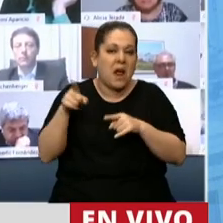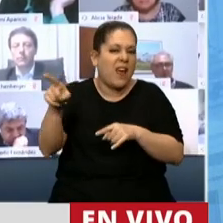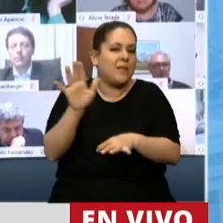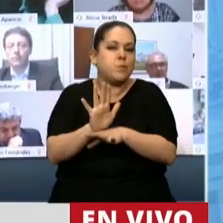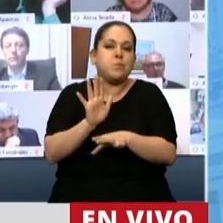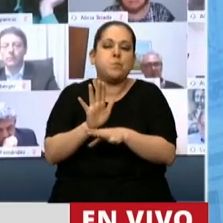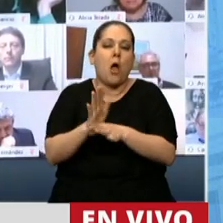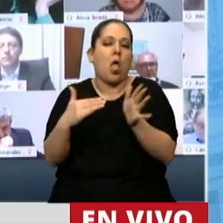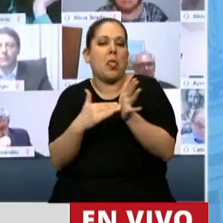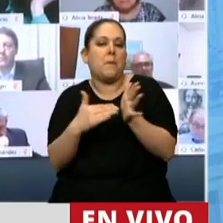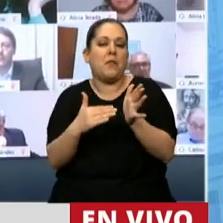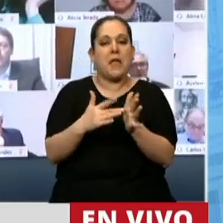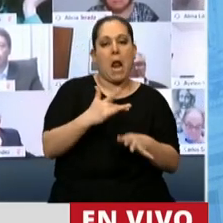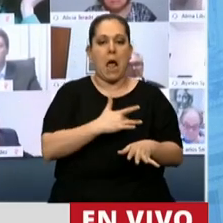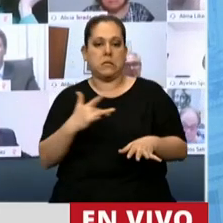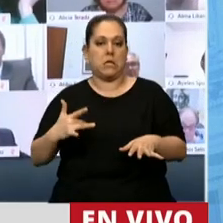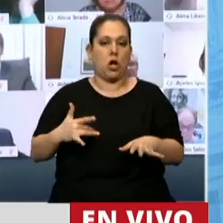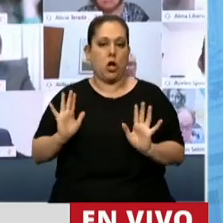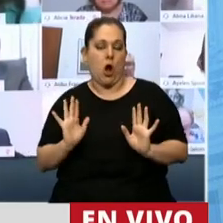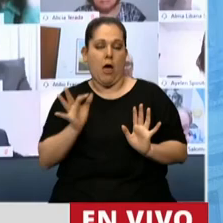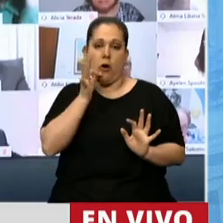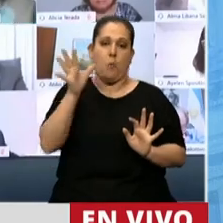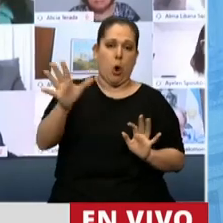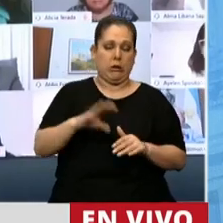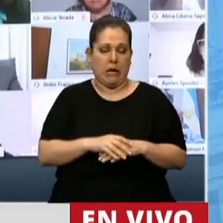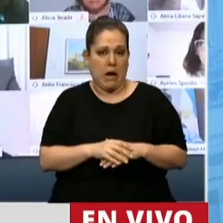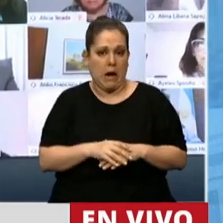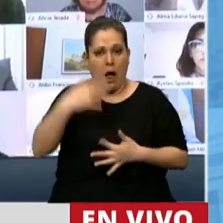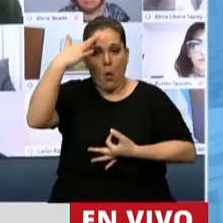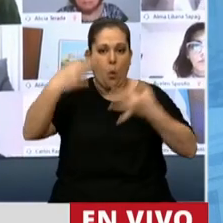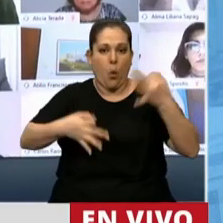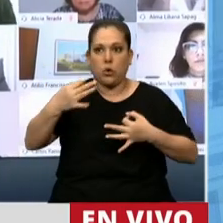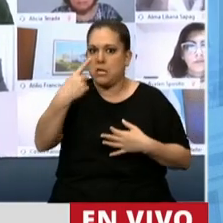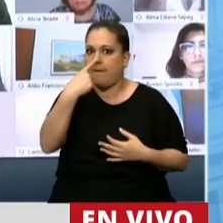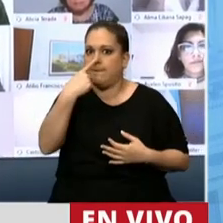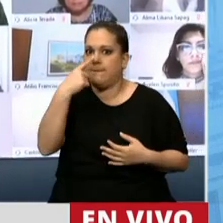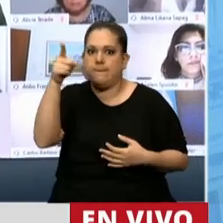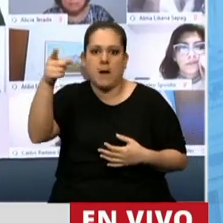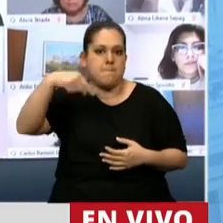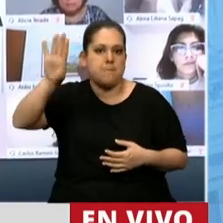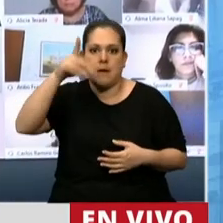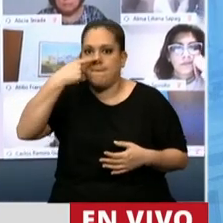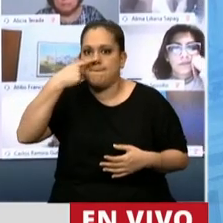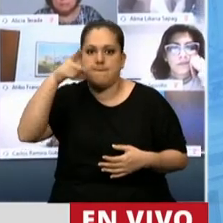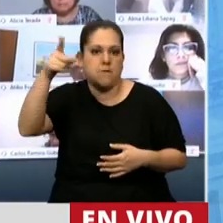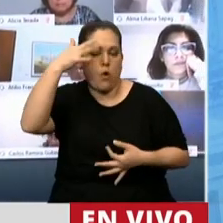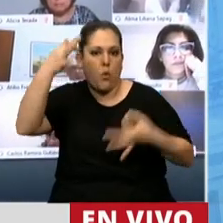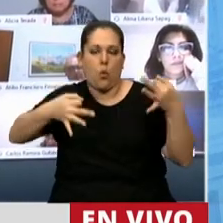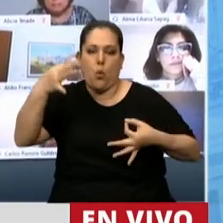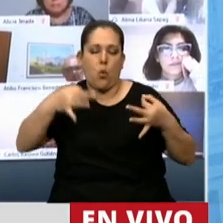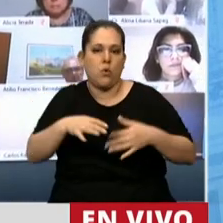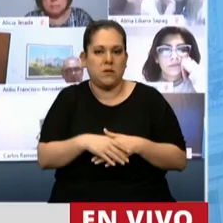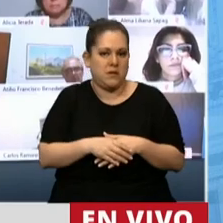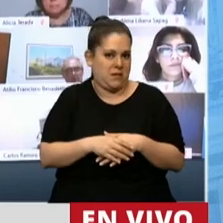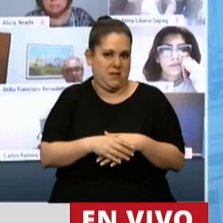señora, era la impunidad, era la justicia lo que les interesaba. Han clausurado al